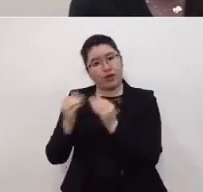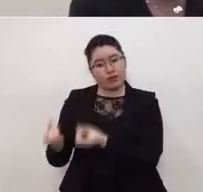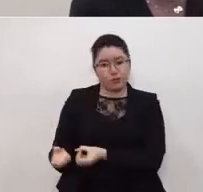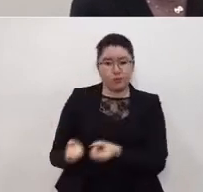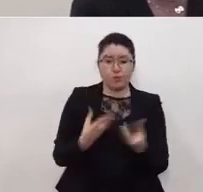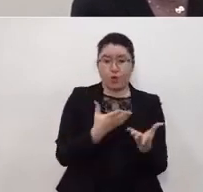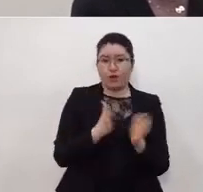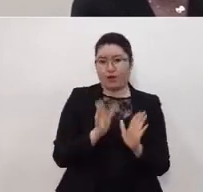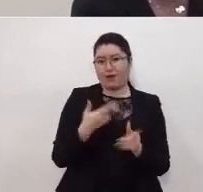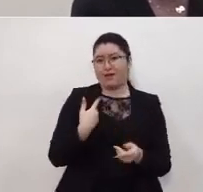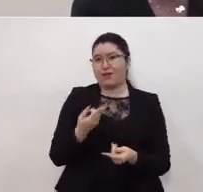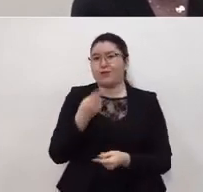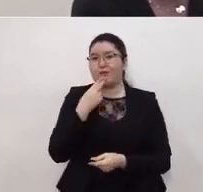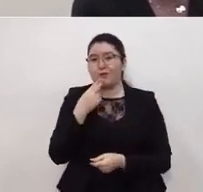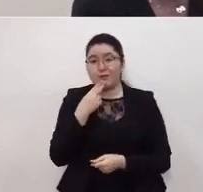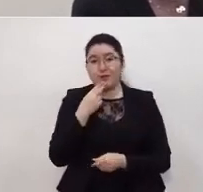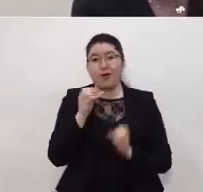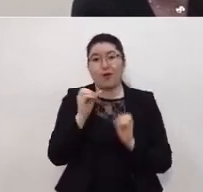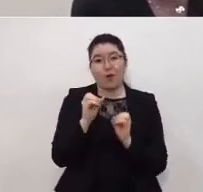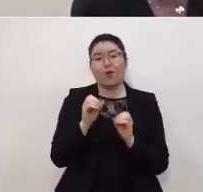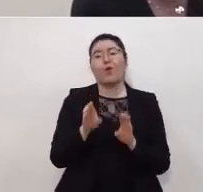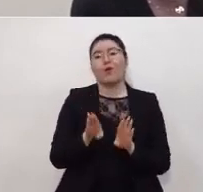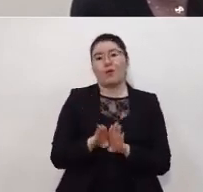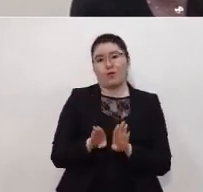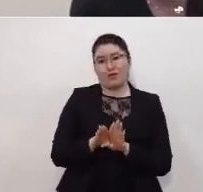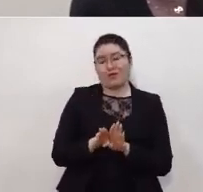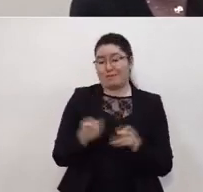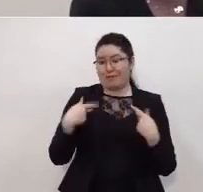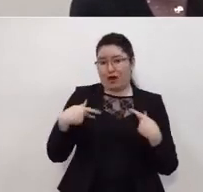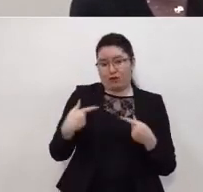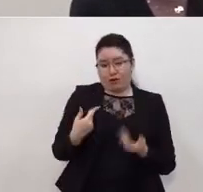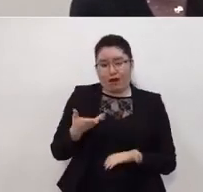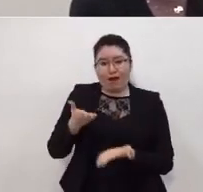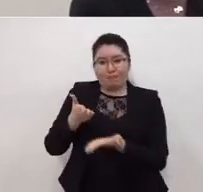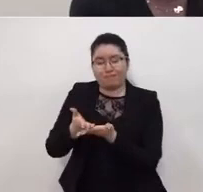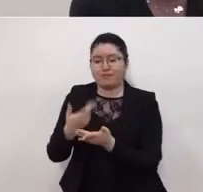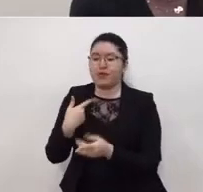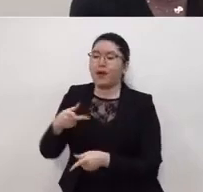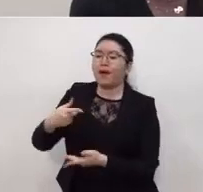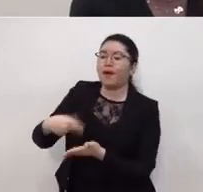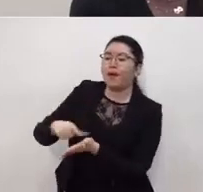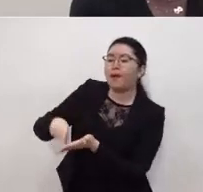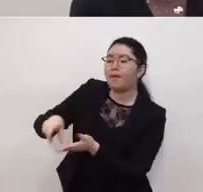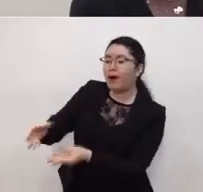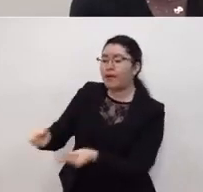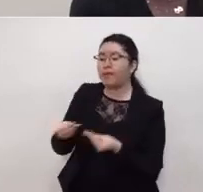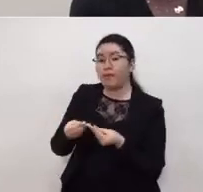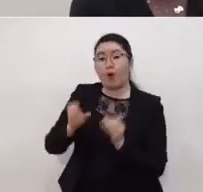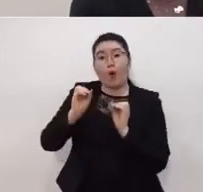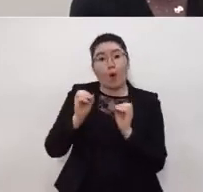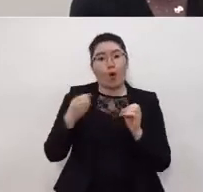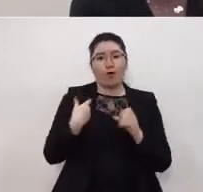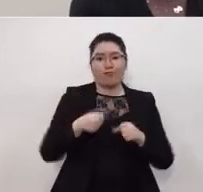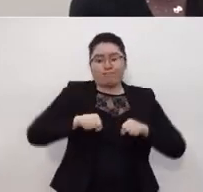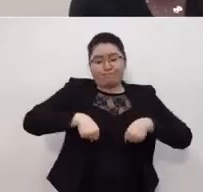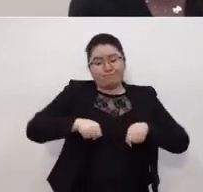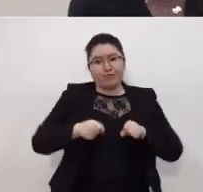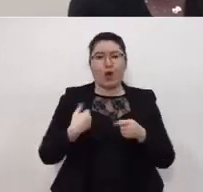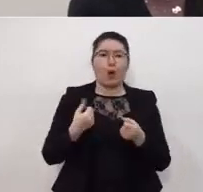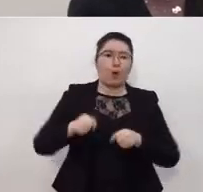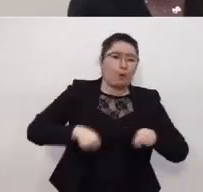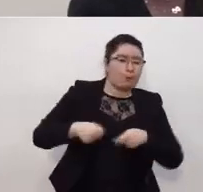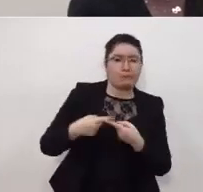mecanismos de entrega a domicilio o para llevar por los clientes pero no para permanecer consumo en